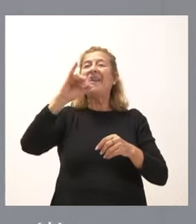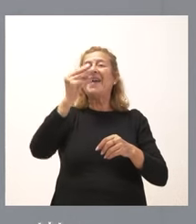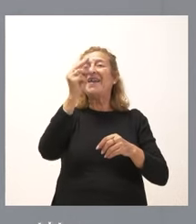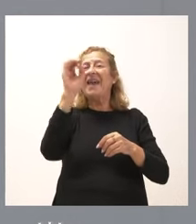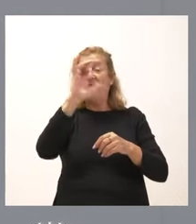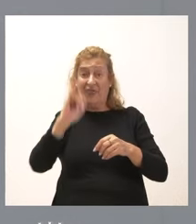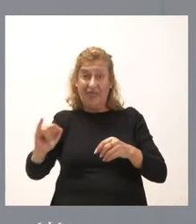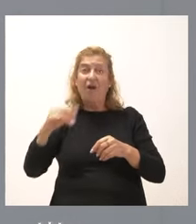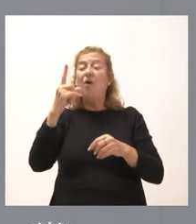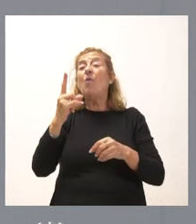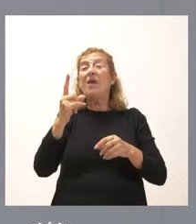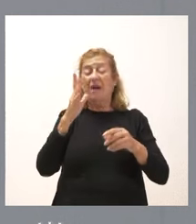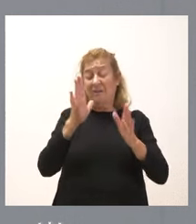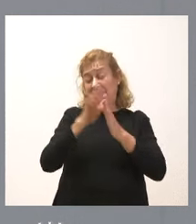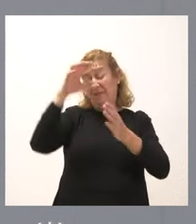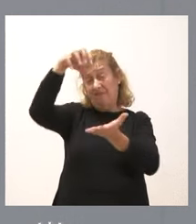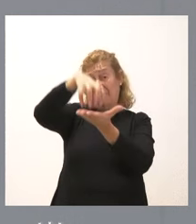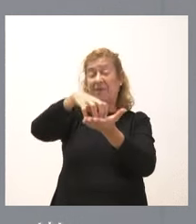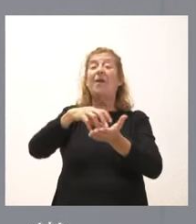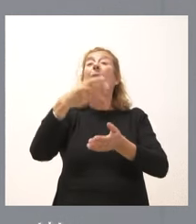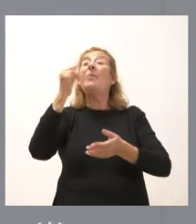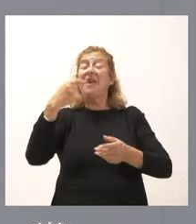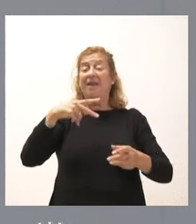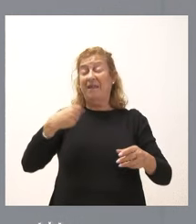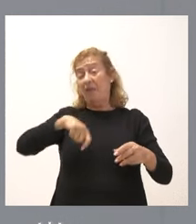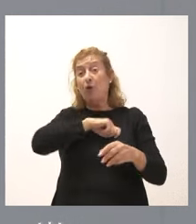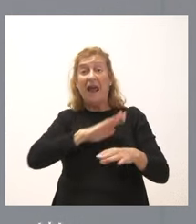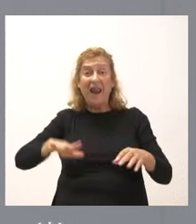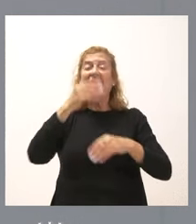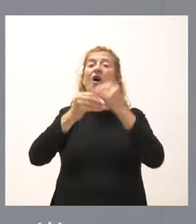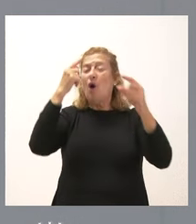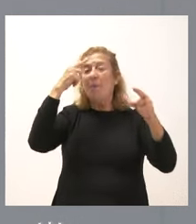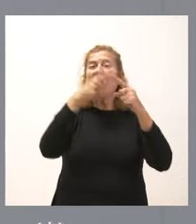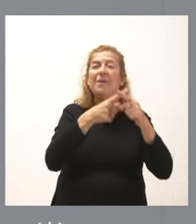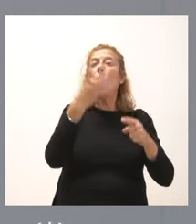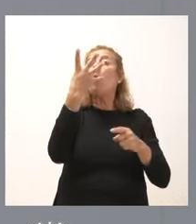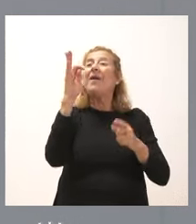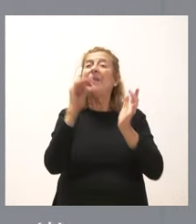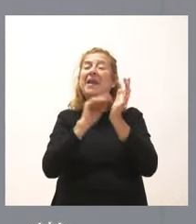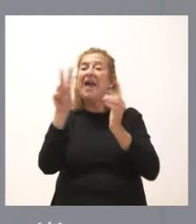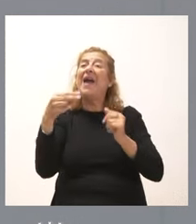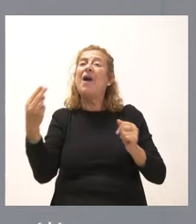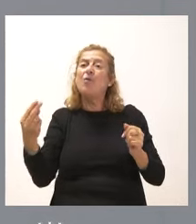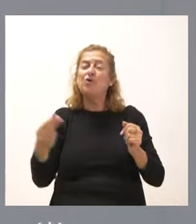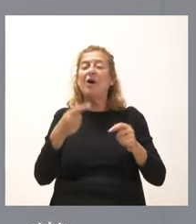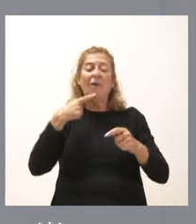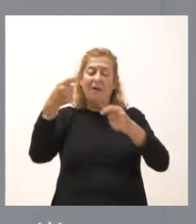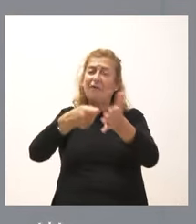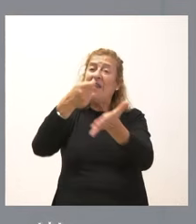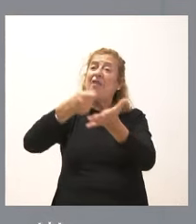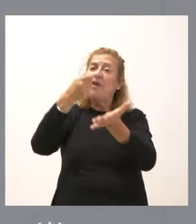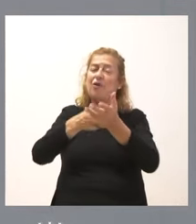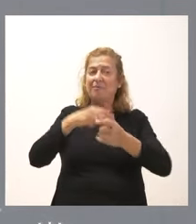binacional y que tiene como objetivo, mediante 40.000 euros, la financiación de una serie de actividades